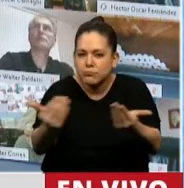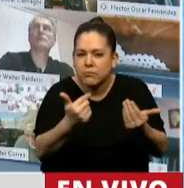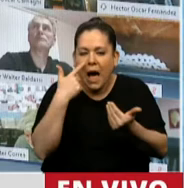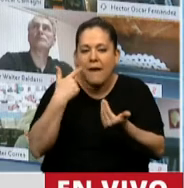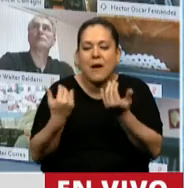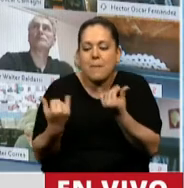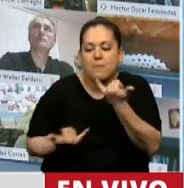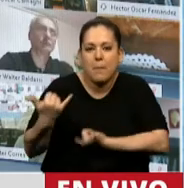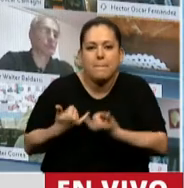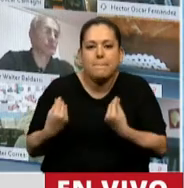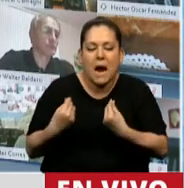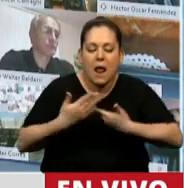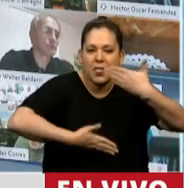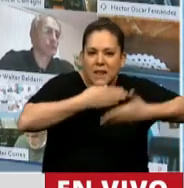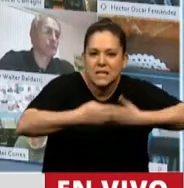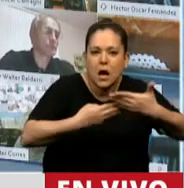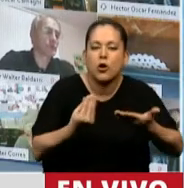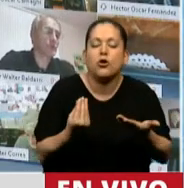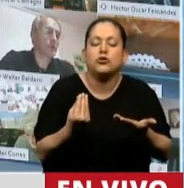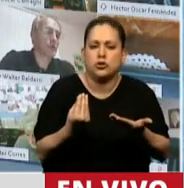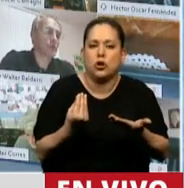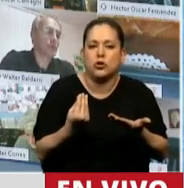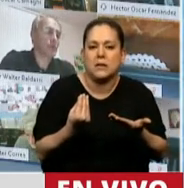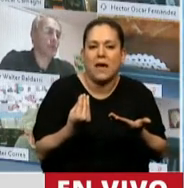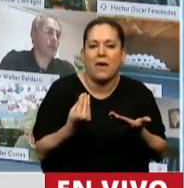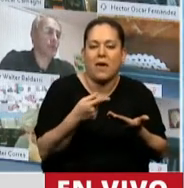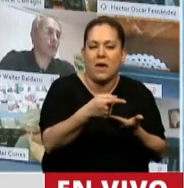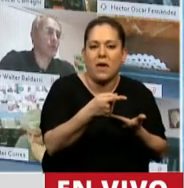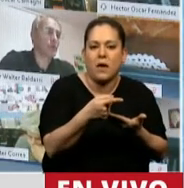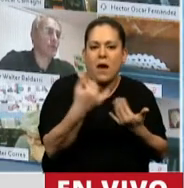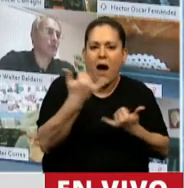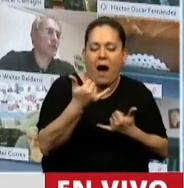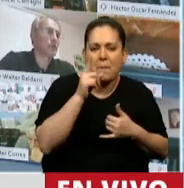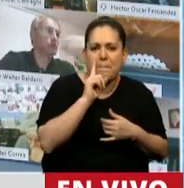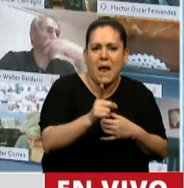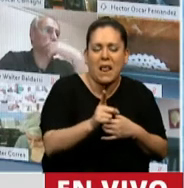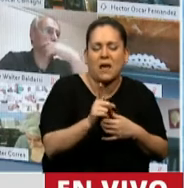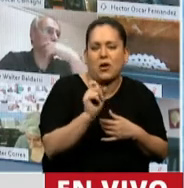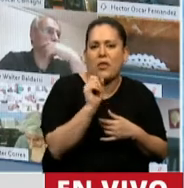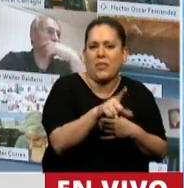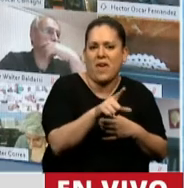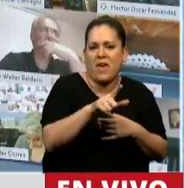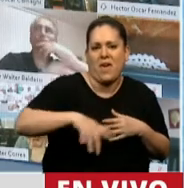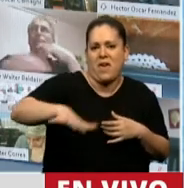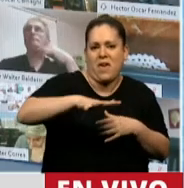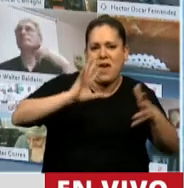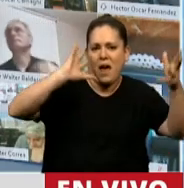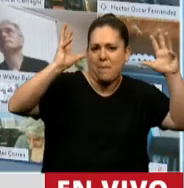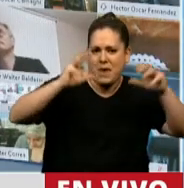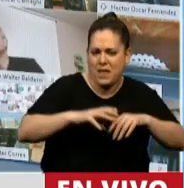desarrollos que ponían, que ponen en peligro al ambiente.